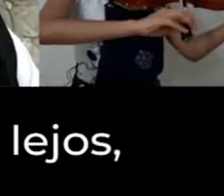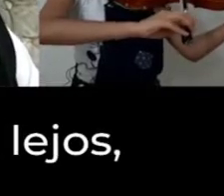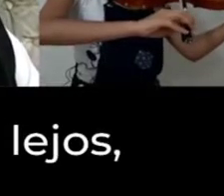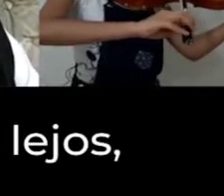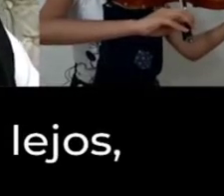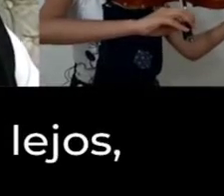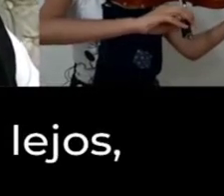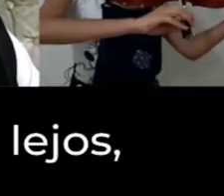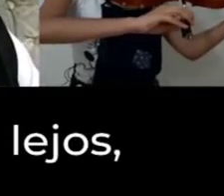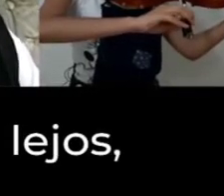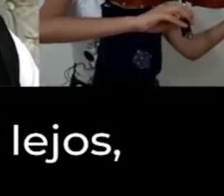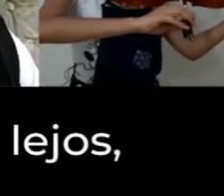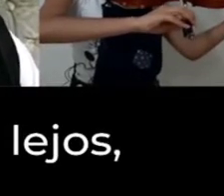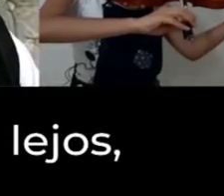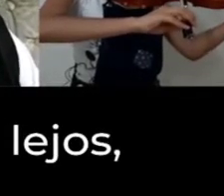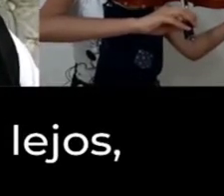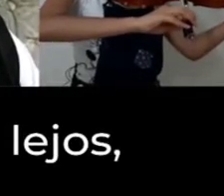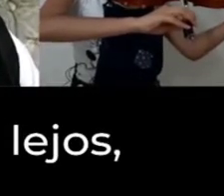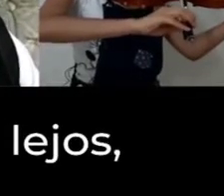Amén.